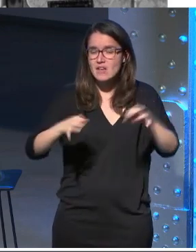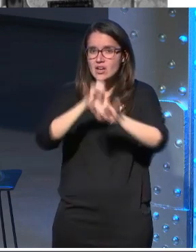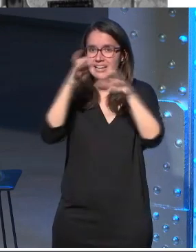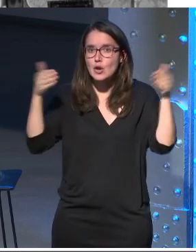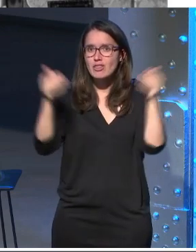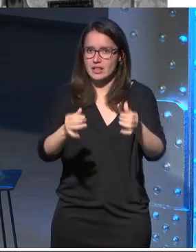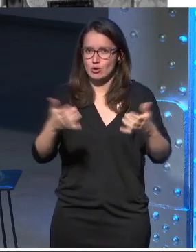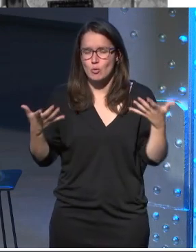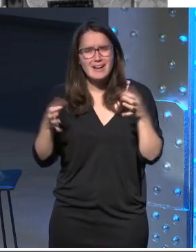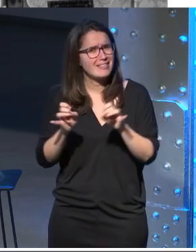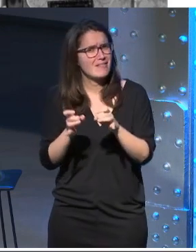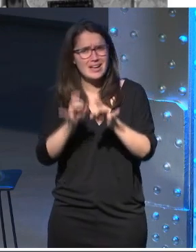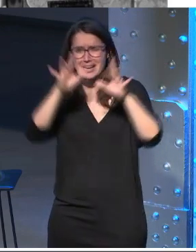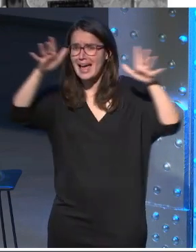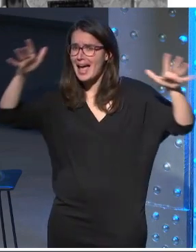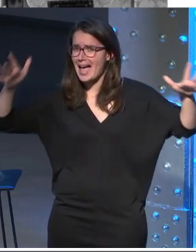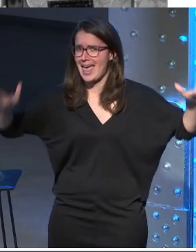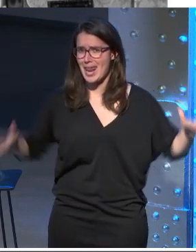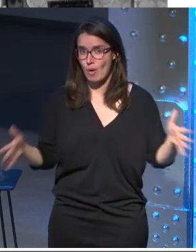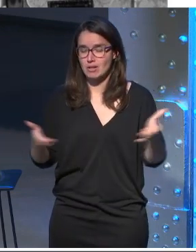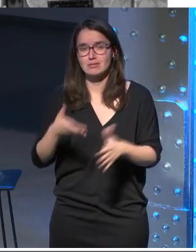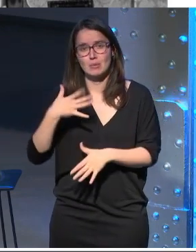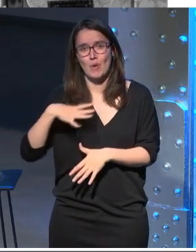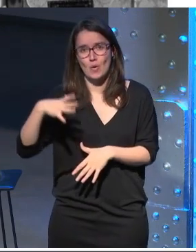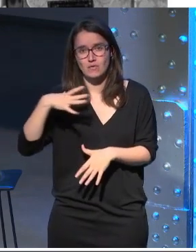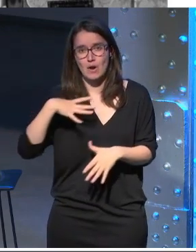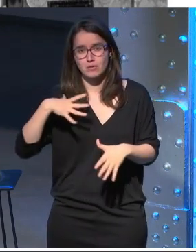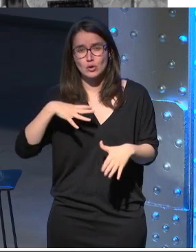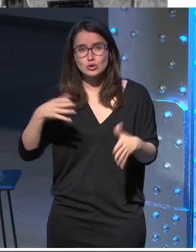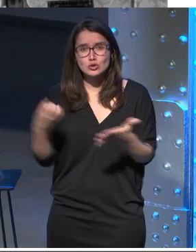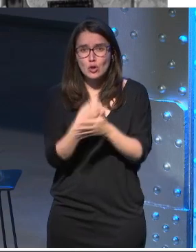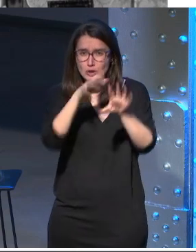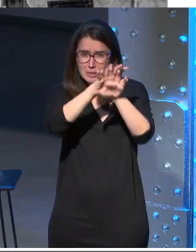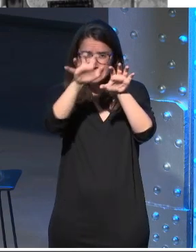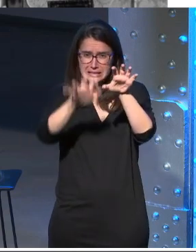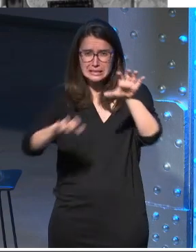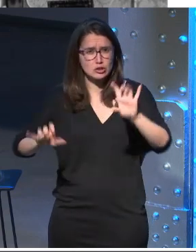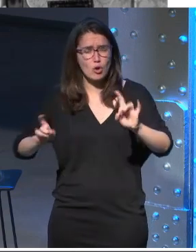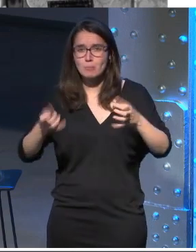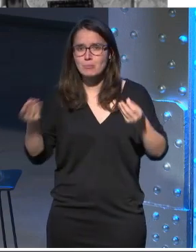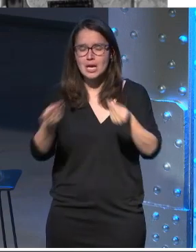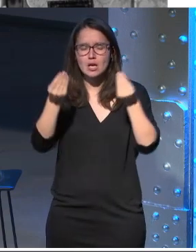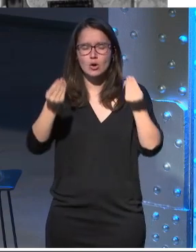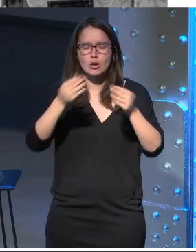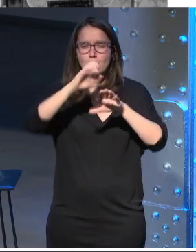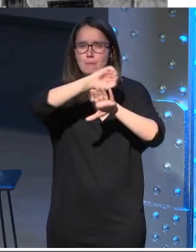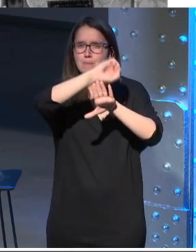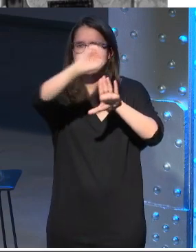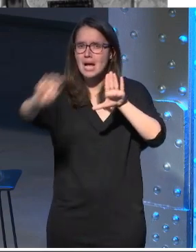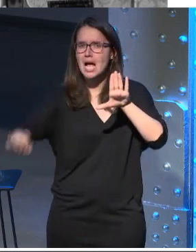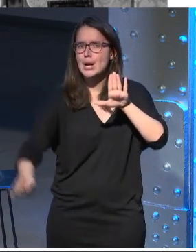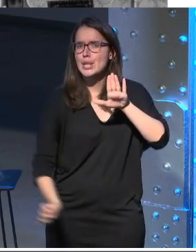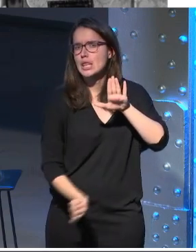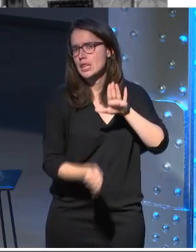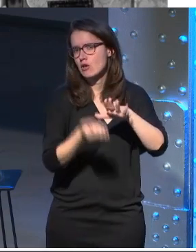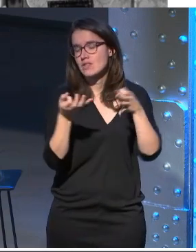y lo tiene que tener claro el espectador ¿vale? así que por favor el horror vacui se mido al vacío que viene de la época de la pintura ¿vale? hay